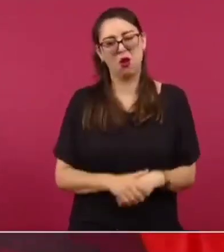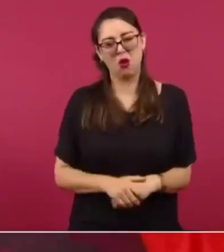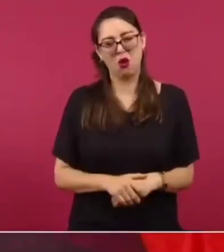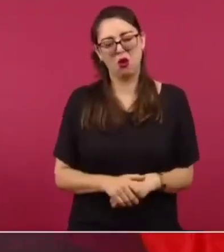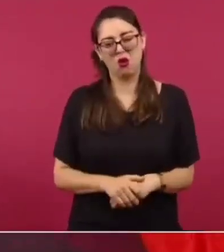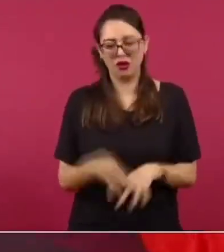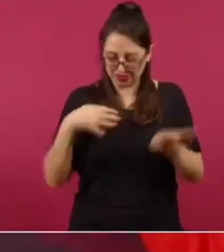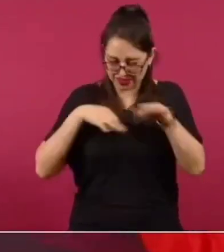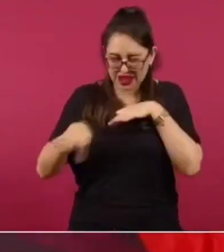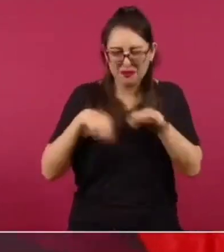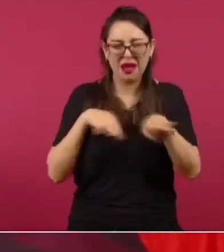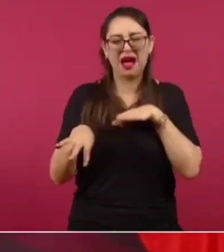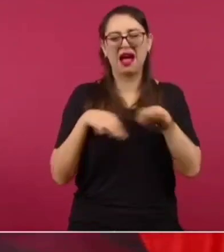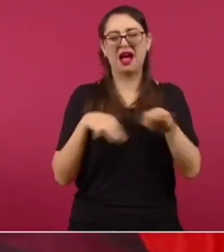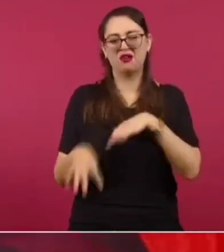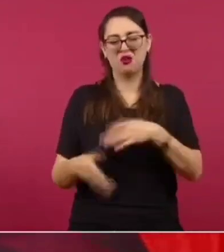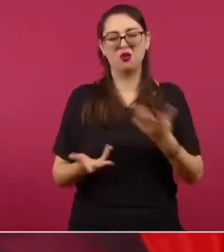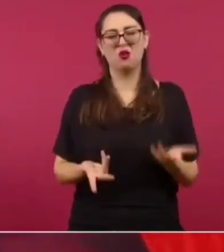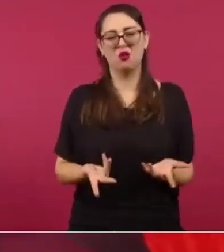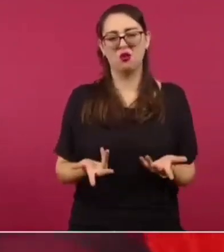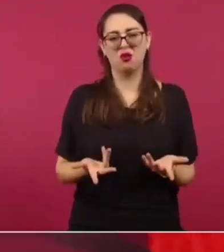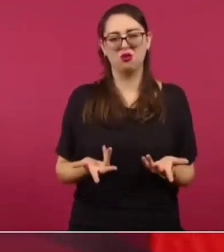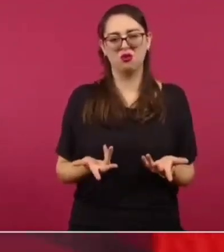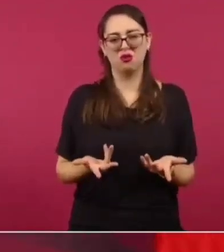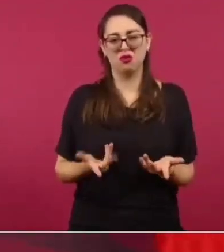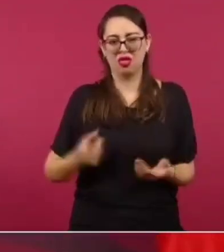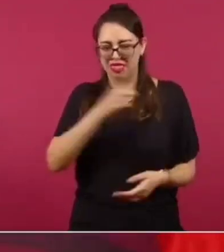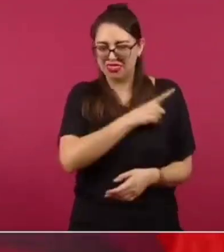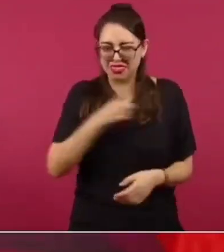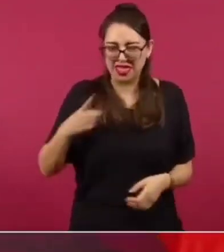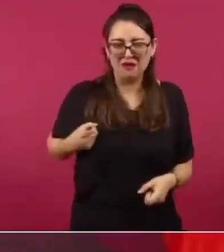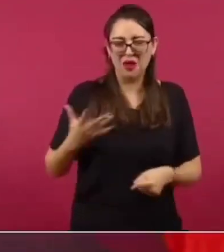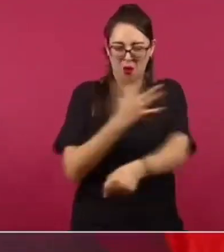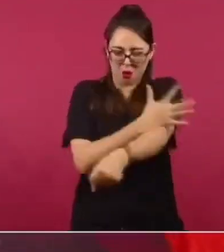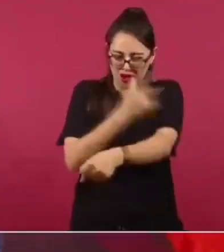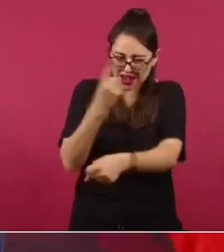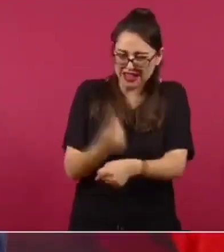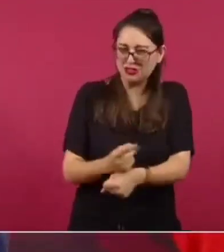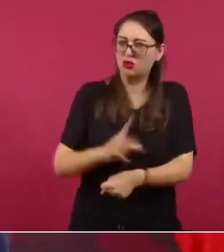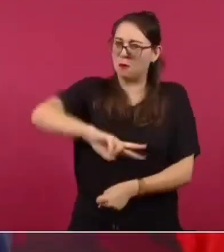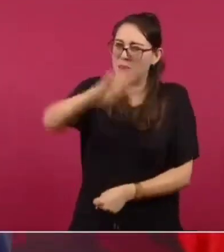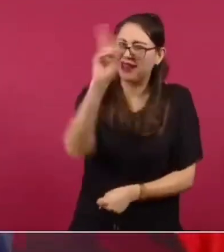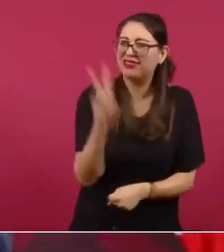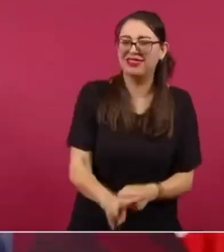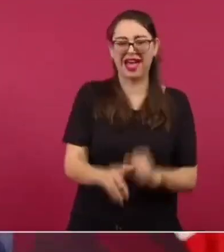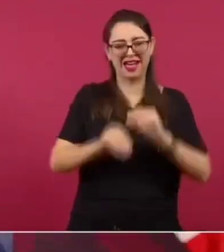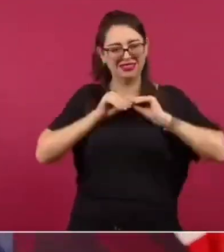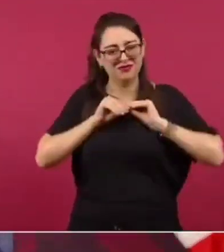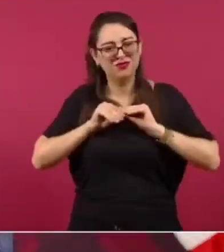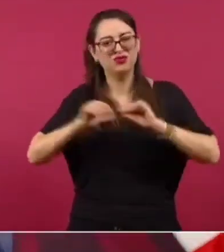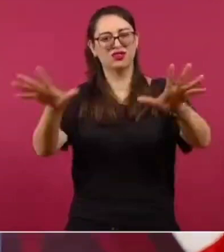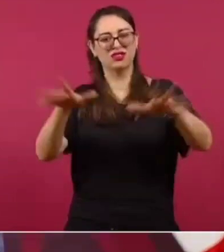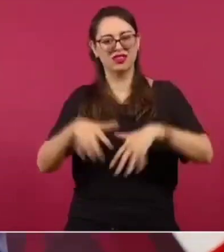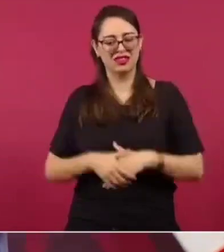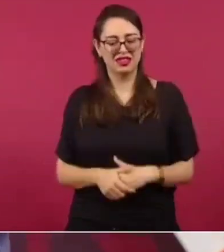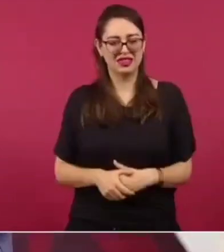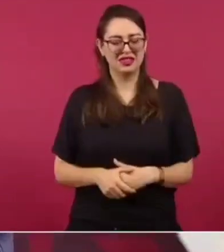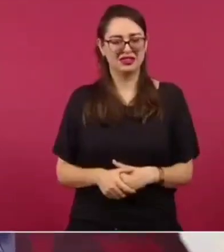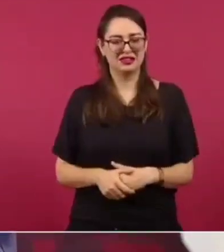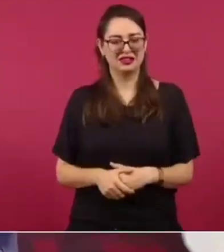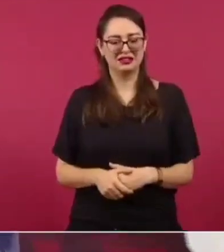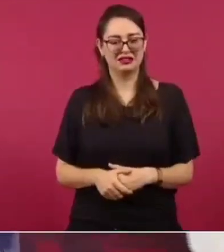con apego, ceñidos a la verdad y